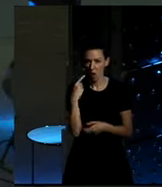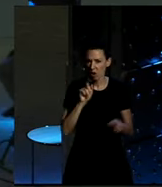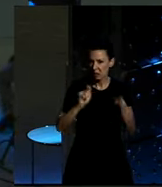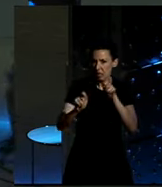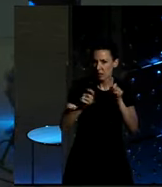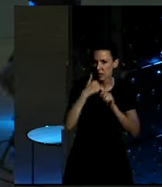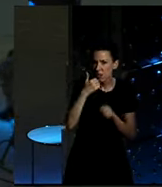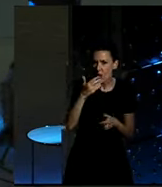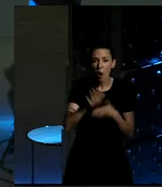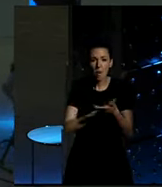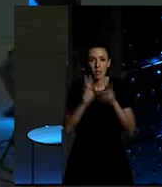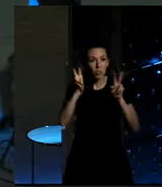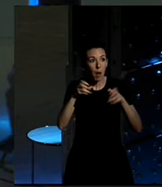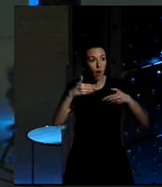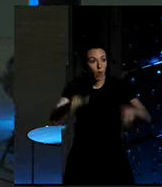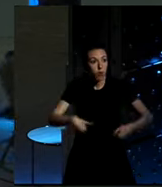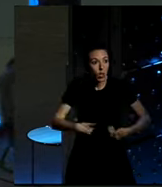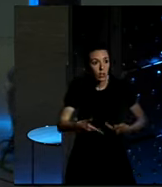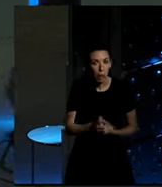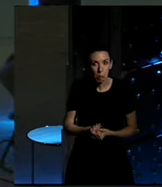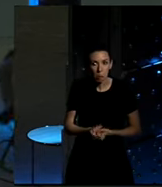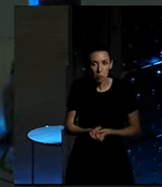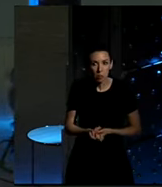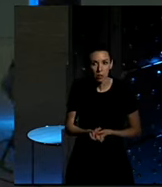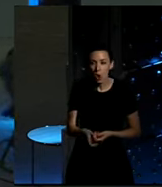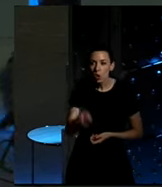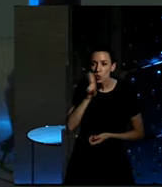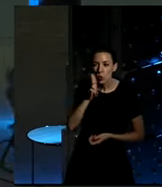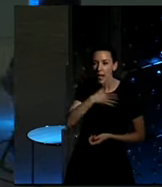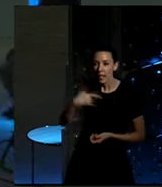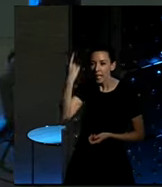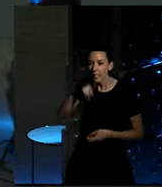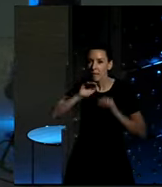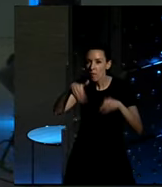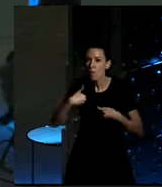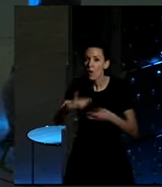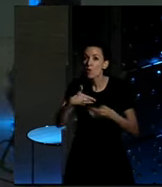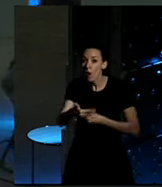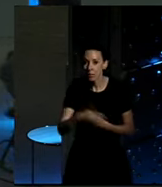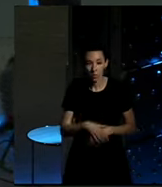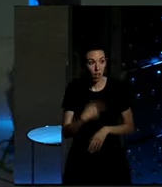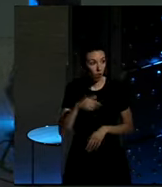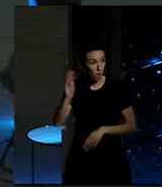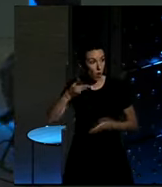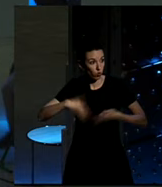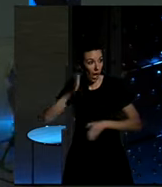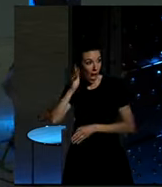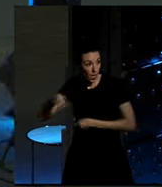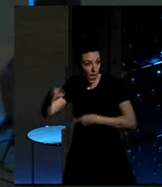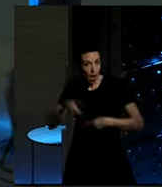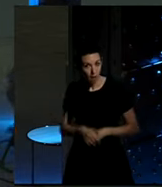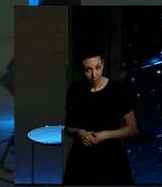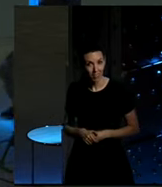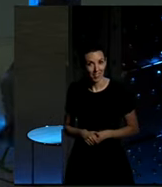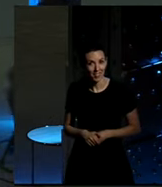con alguien de, ah, bueno, y la vuelta, pues es que no había... Porque tu suegra querrá saber cuándo vais a volver, Ay, que se la pregunte a su hija. Sí, sí. Claro, y a ti.